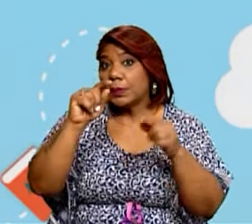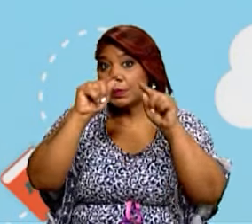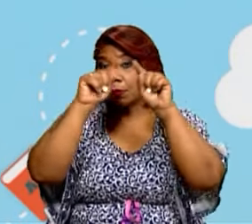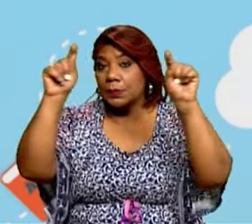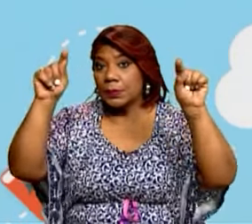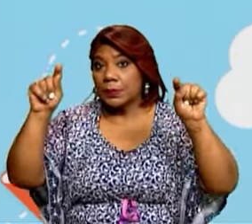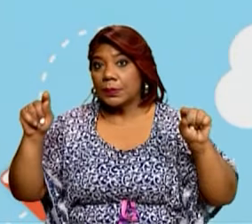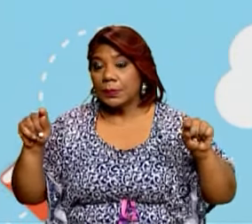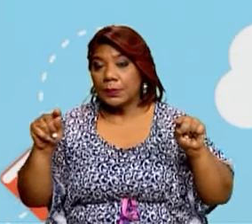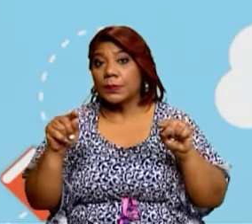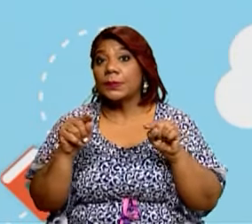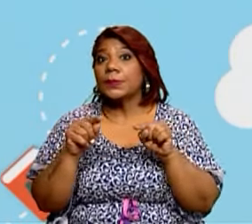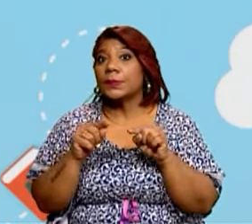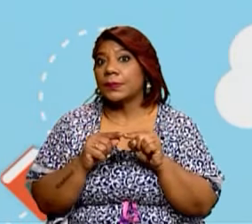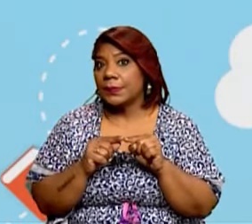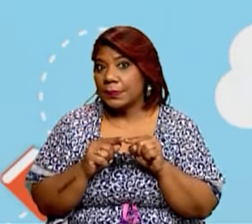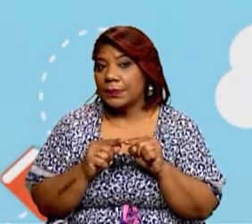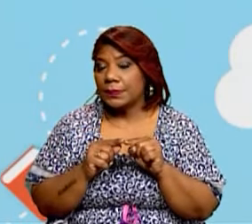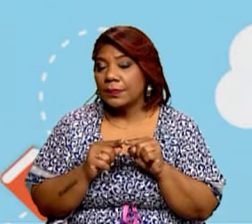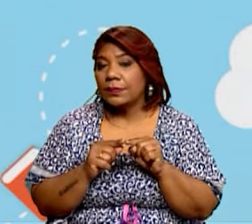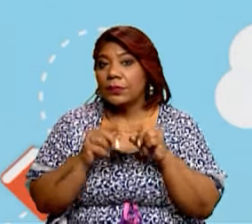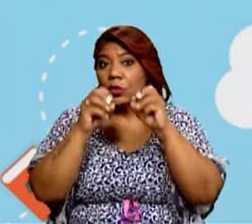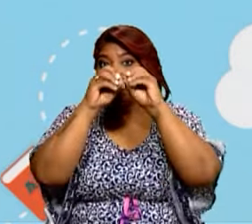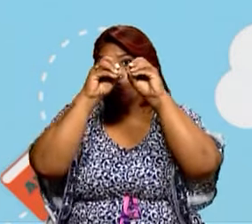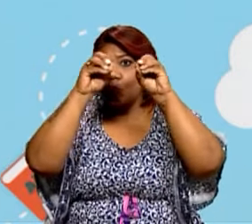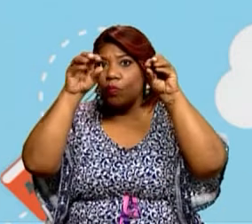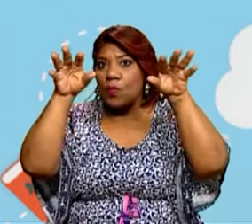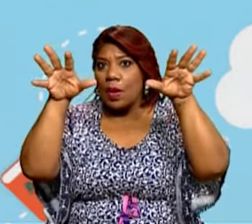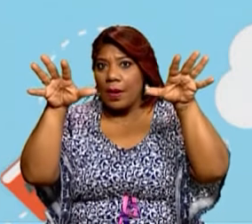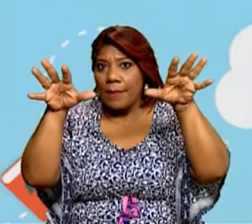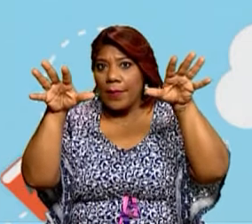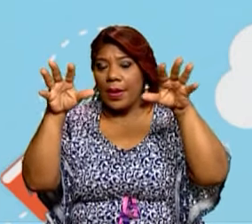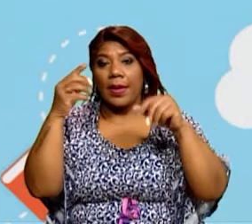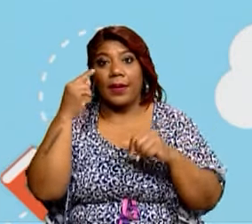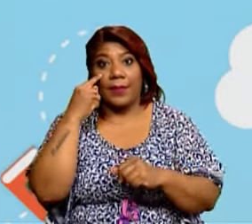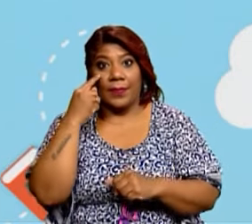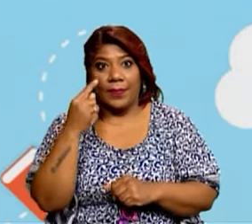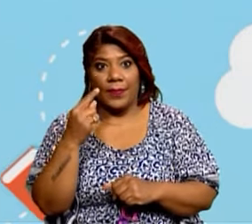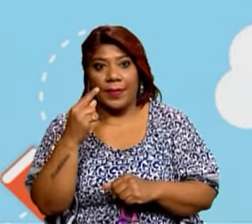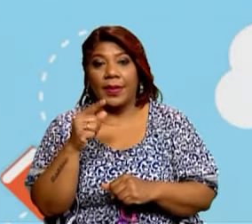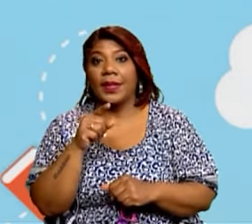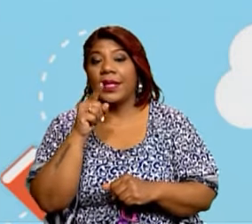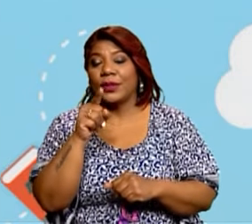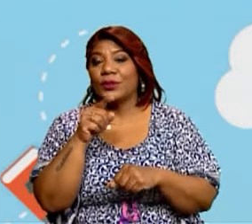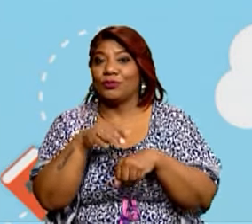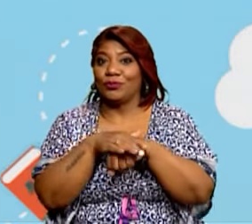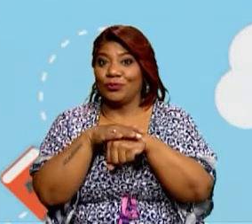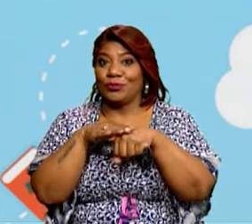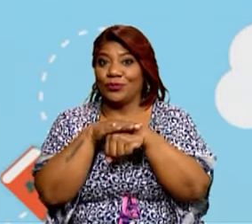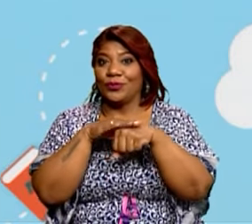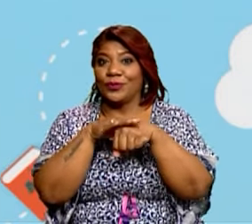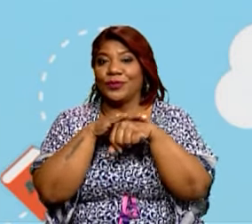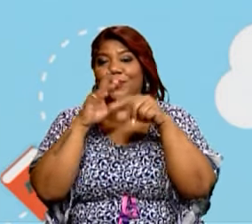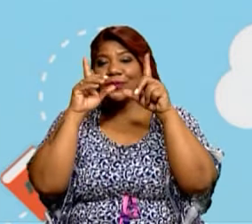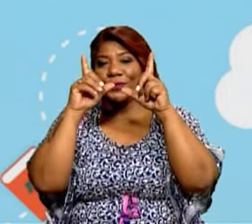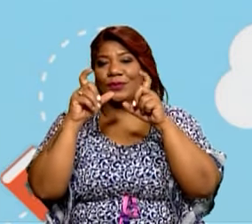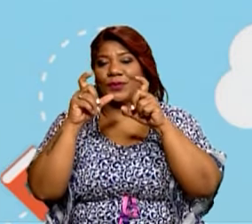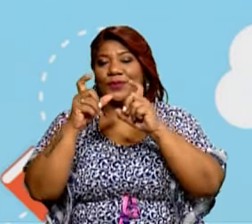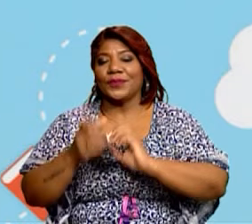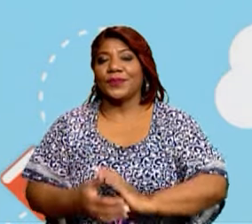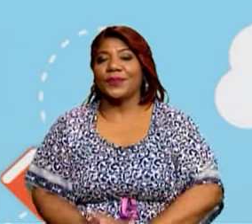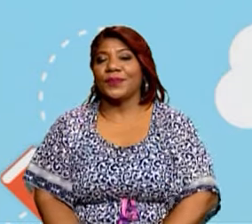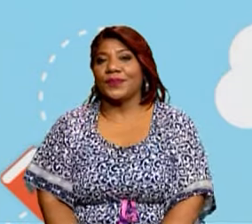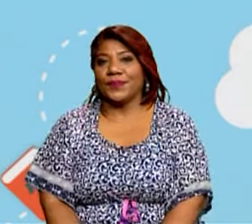Recuerda que estuvimos viendo los cuatro tipos de familia que existen. Así que vas a tomarle una foto y en casa